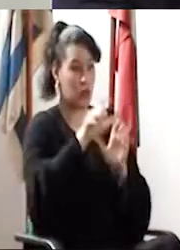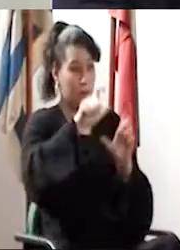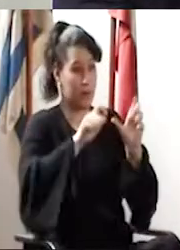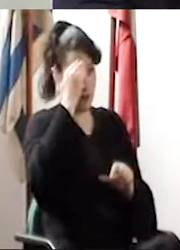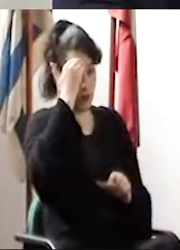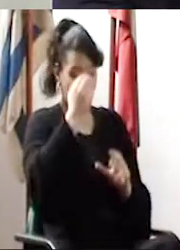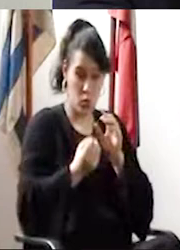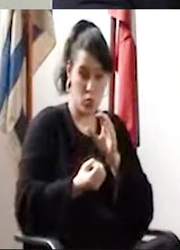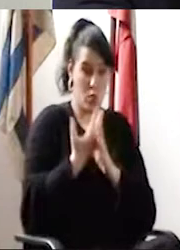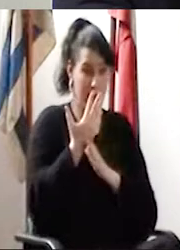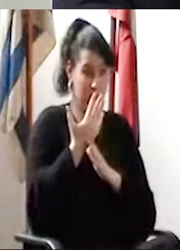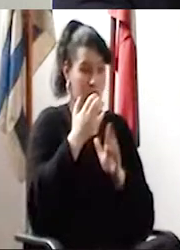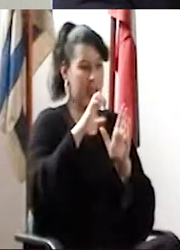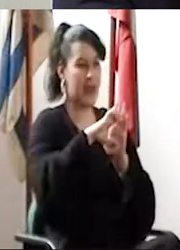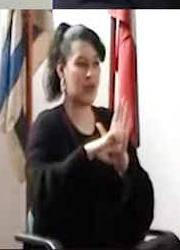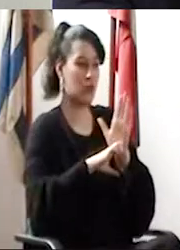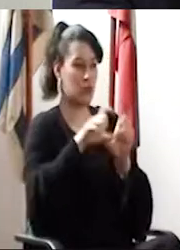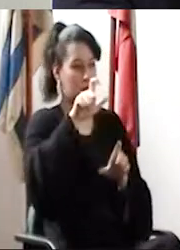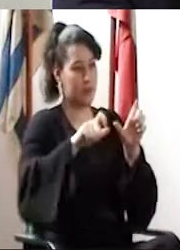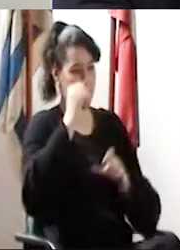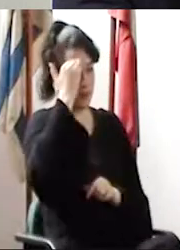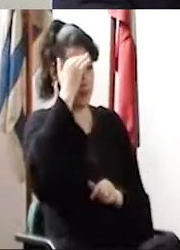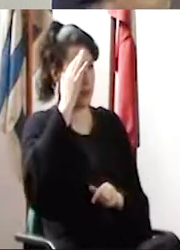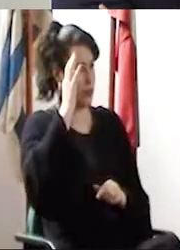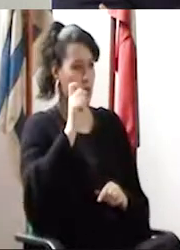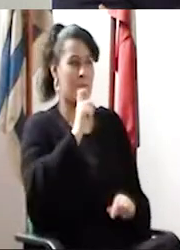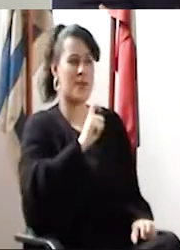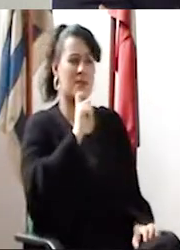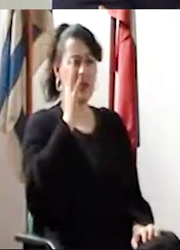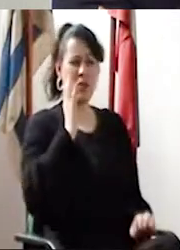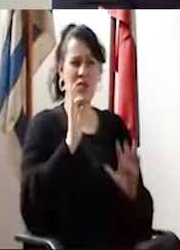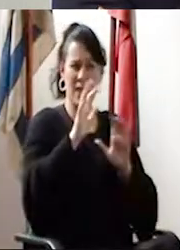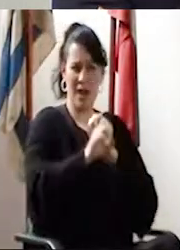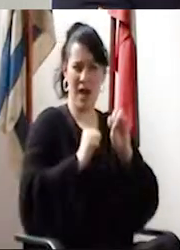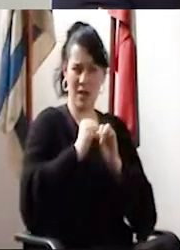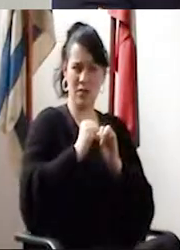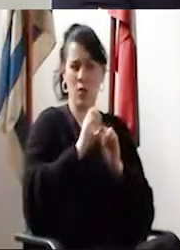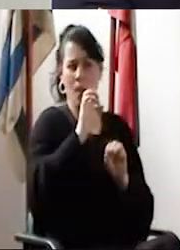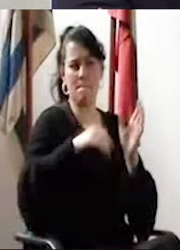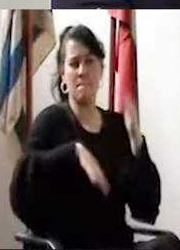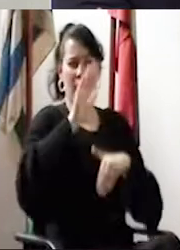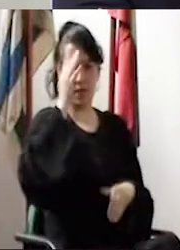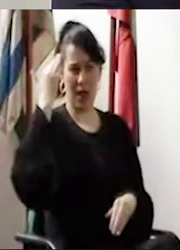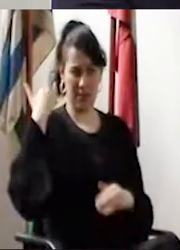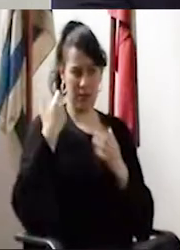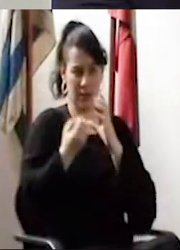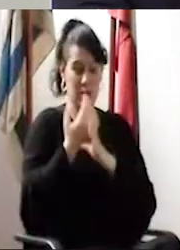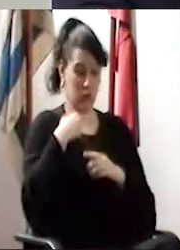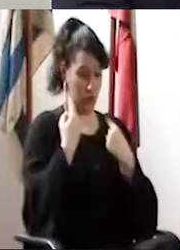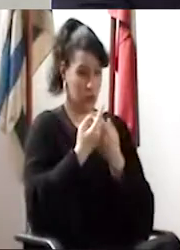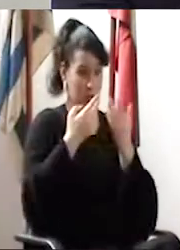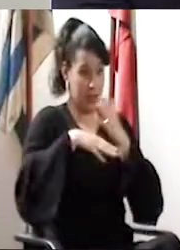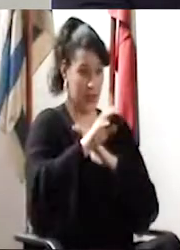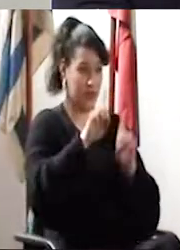El Estatuto de Personal Docente, el nuevo Estatuto de Personal Docente llevó, que no me dejen mentir, pero al menos 10 años. ¿No? O más.